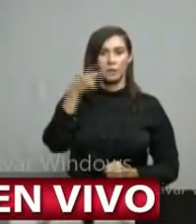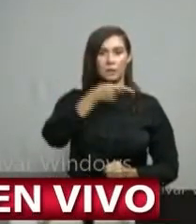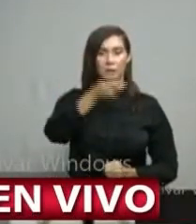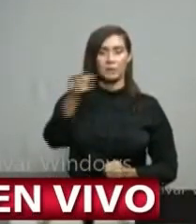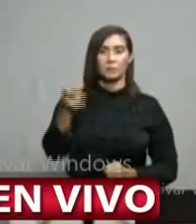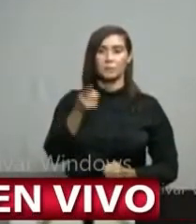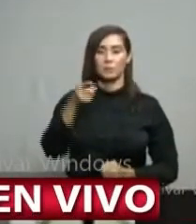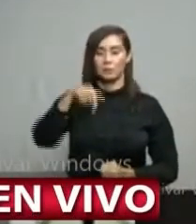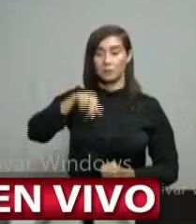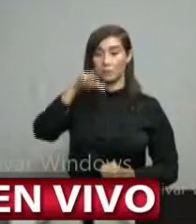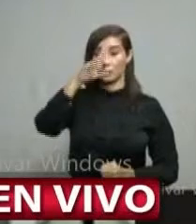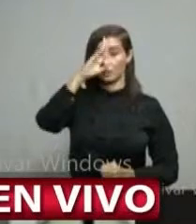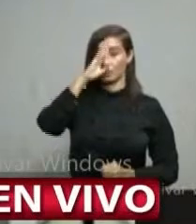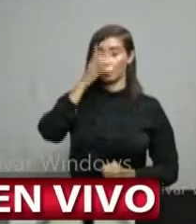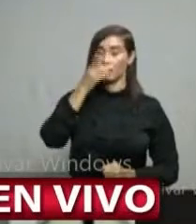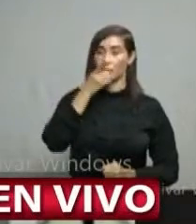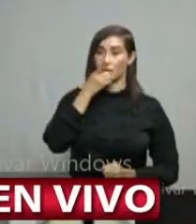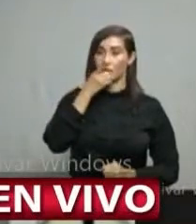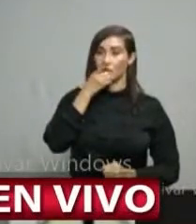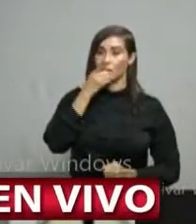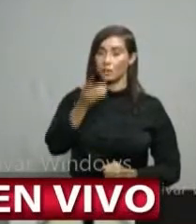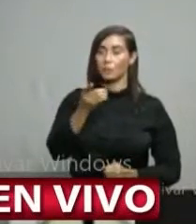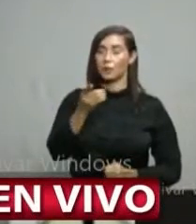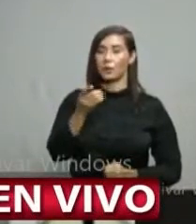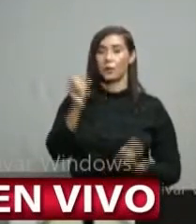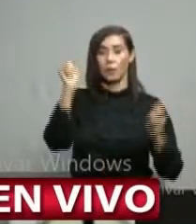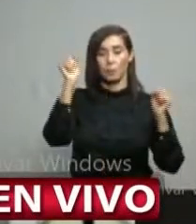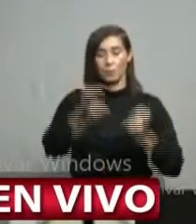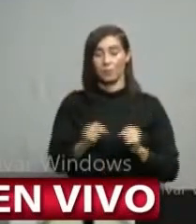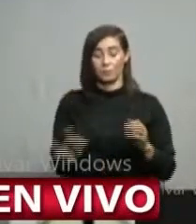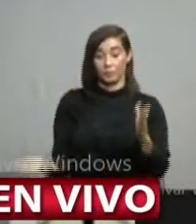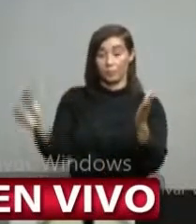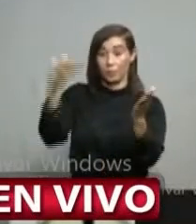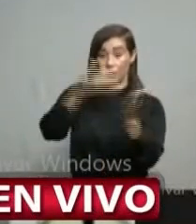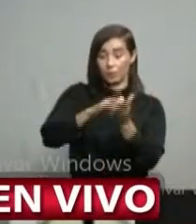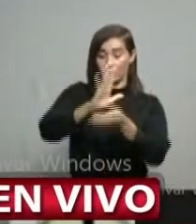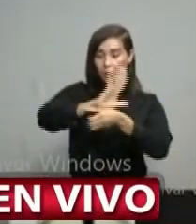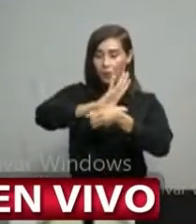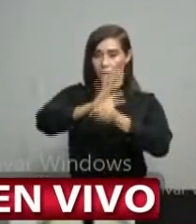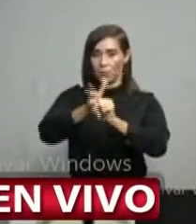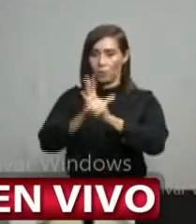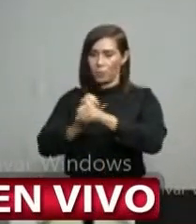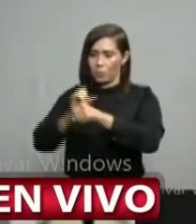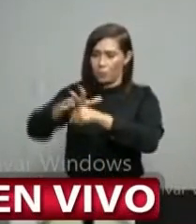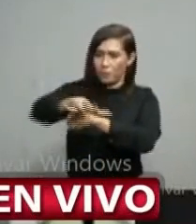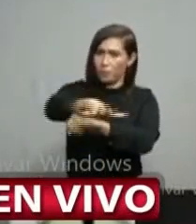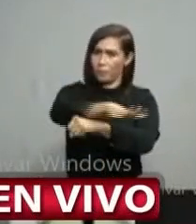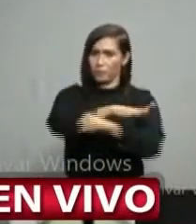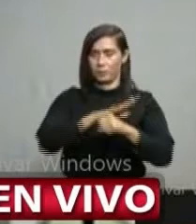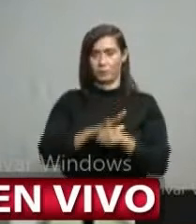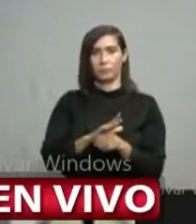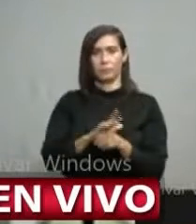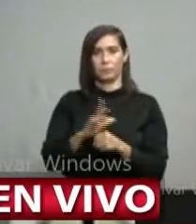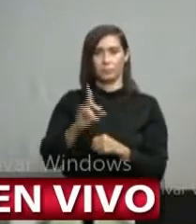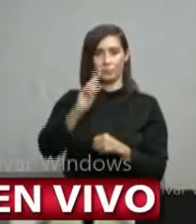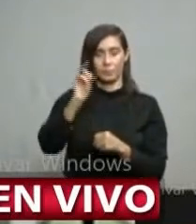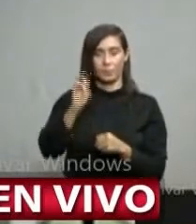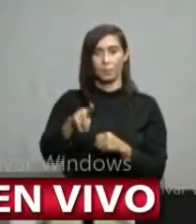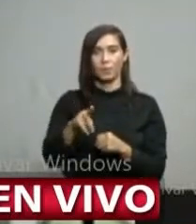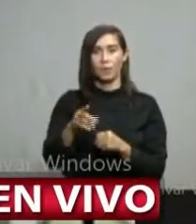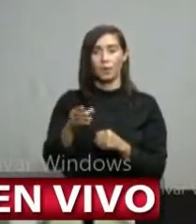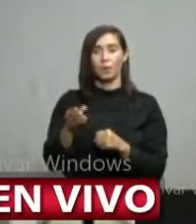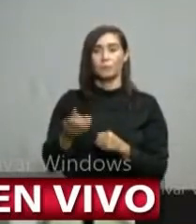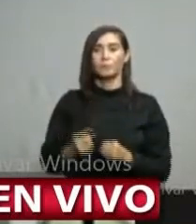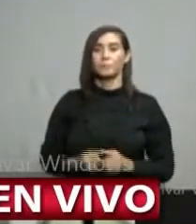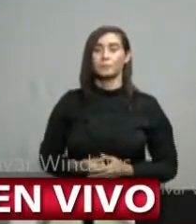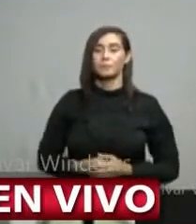vulnerable ante un nuevo brote del COVID-19, y si estamos preparados en materia de salud